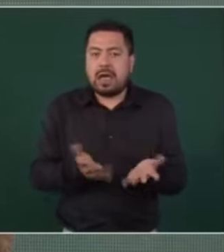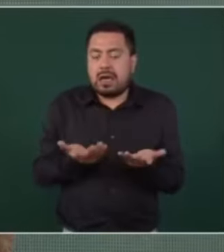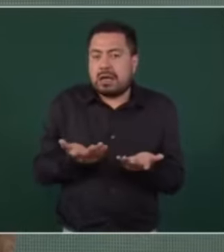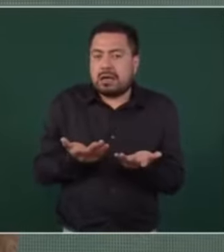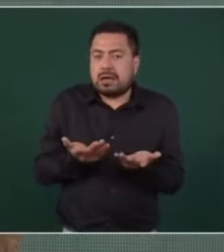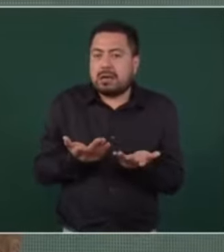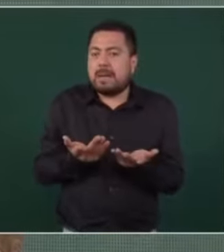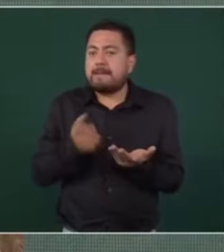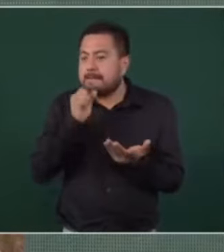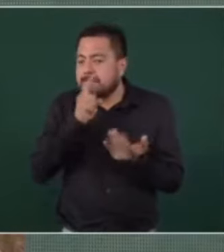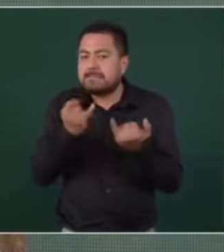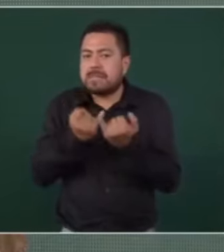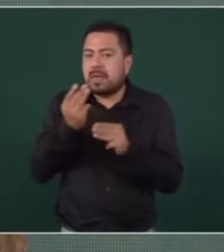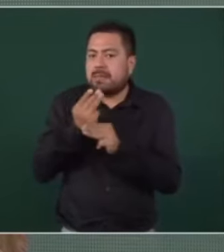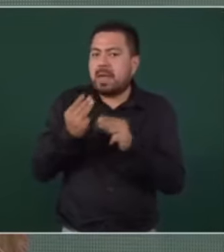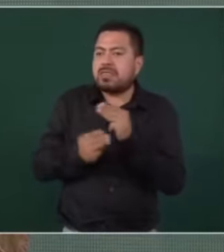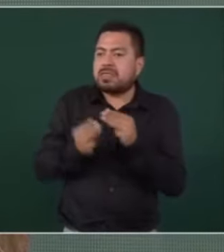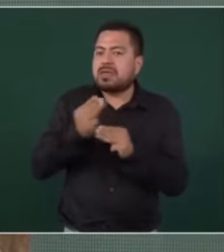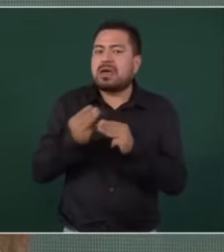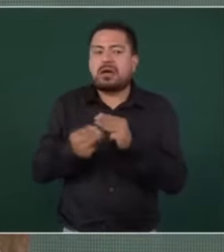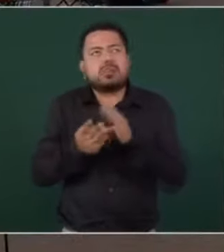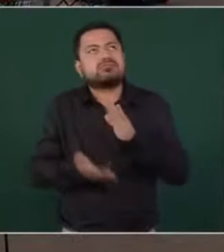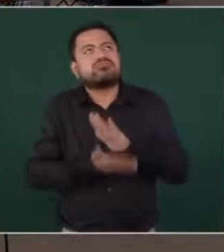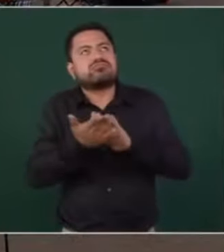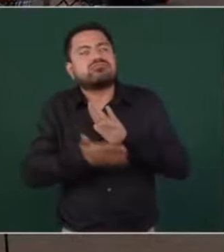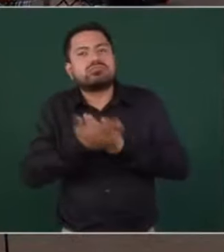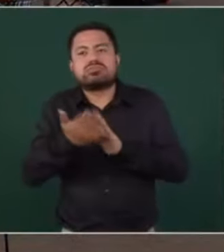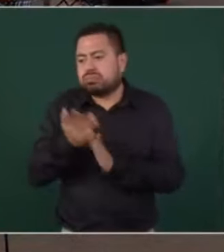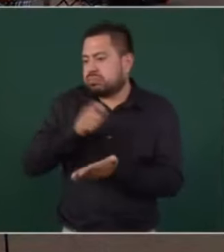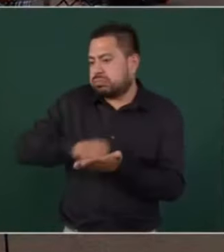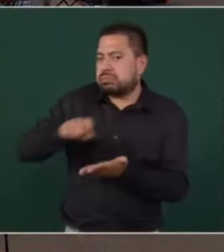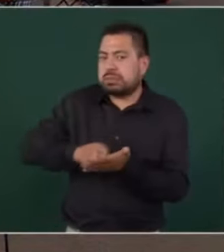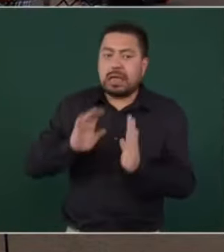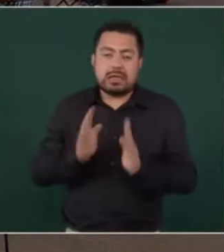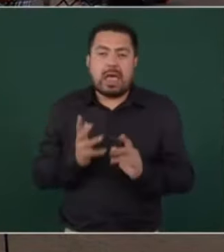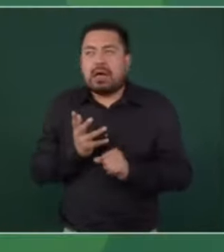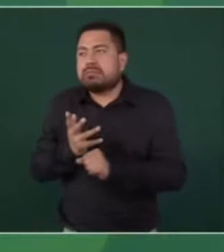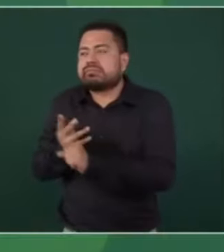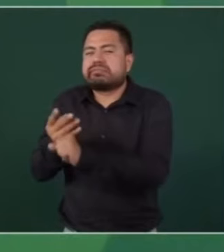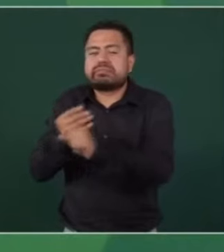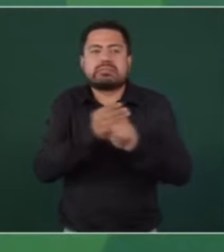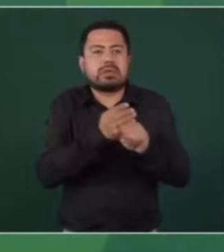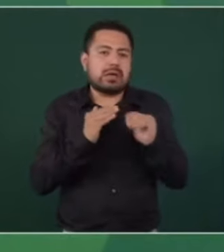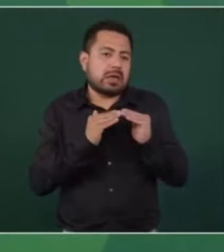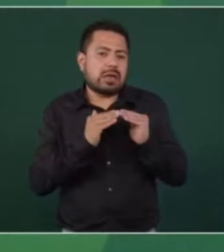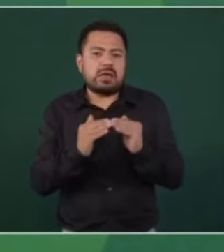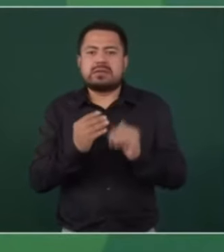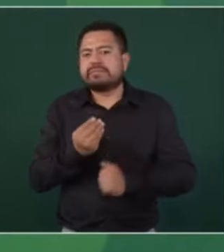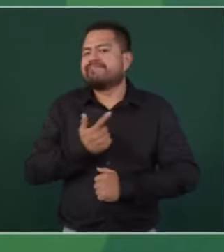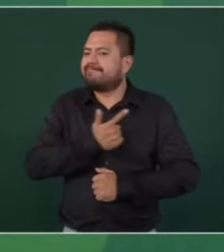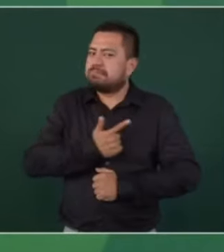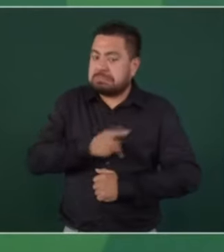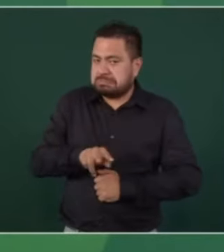materiales de construcción, que ya están rehabilitando sus casas. Eso nos da mucho gusto.